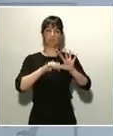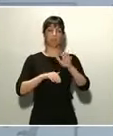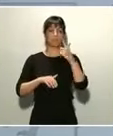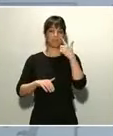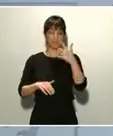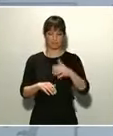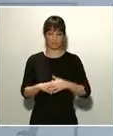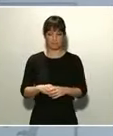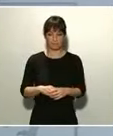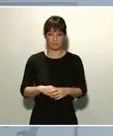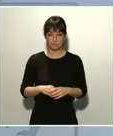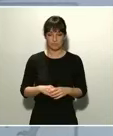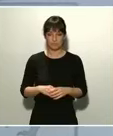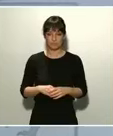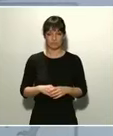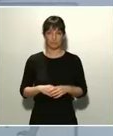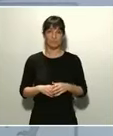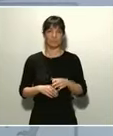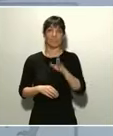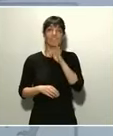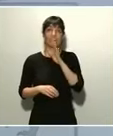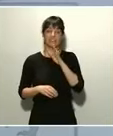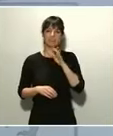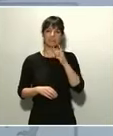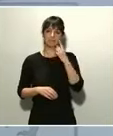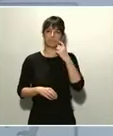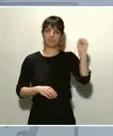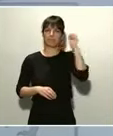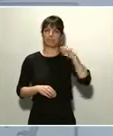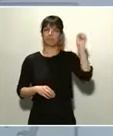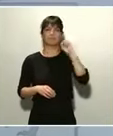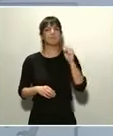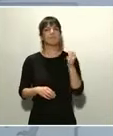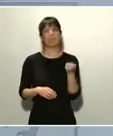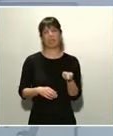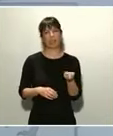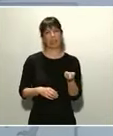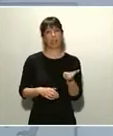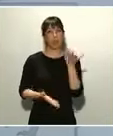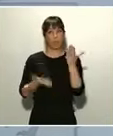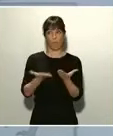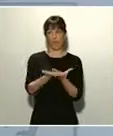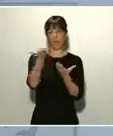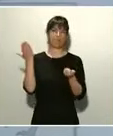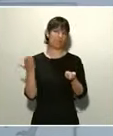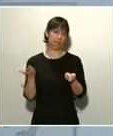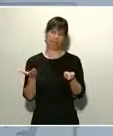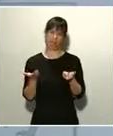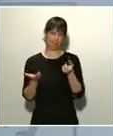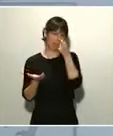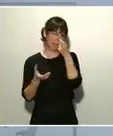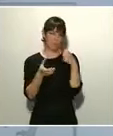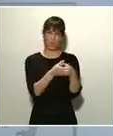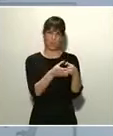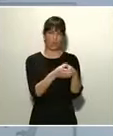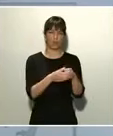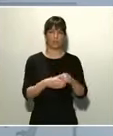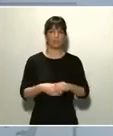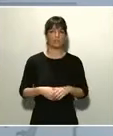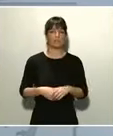que ya he mencionado es muy bajo en relación con la población general. En términos generales, creemos que refleja